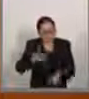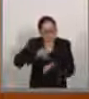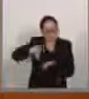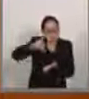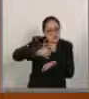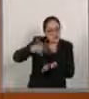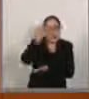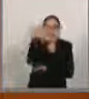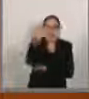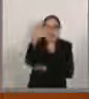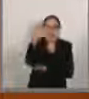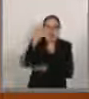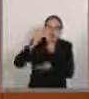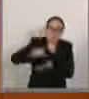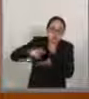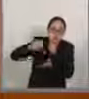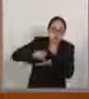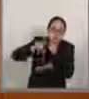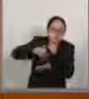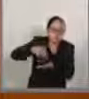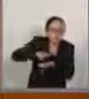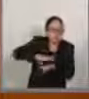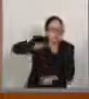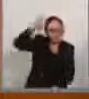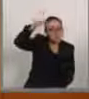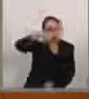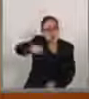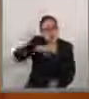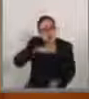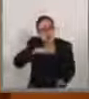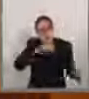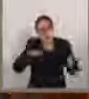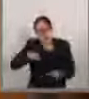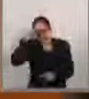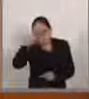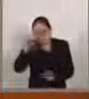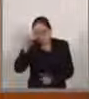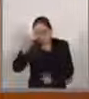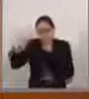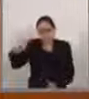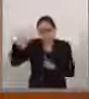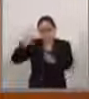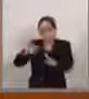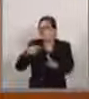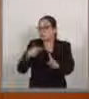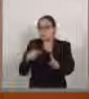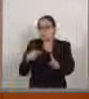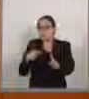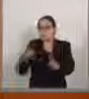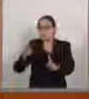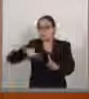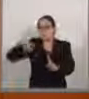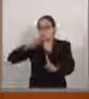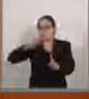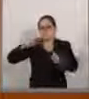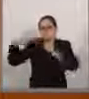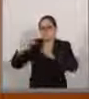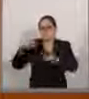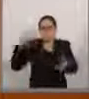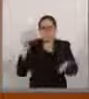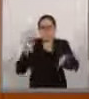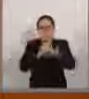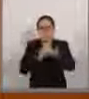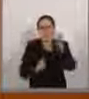reforestación a nivel de nuestro país sigue siendo un objetivo que no vemos en esta